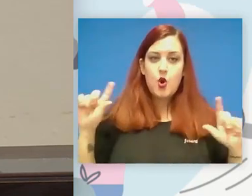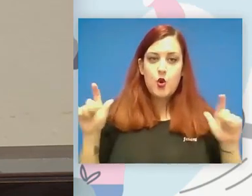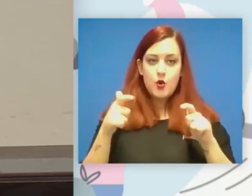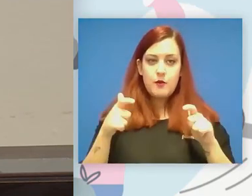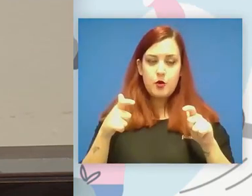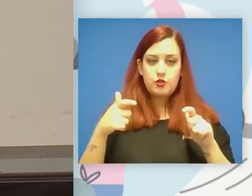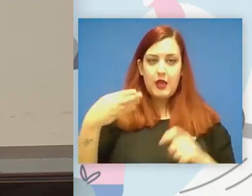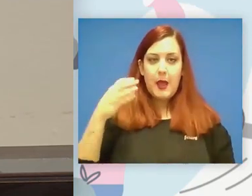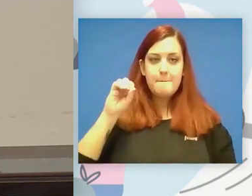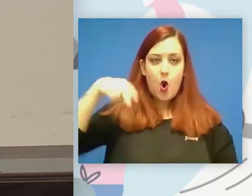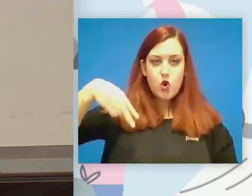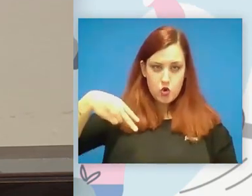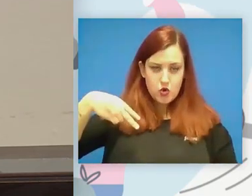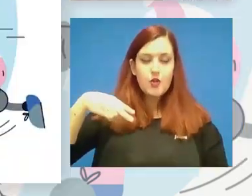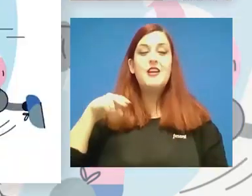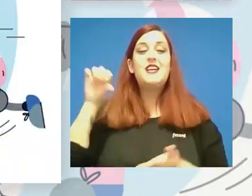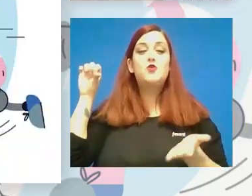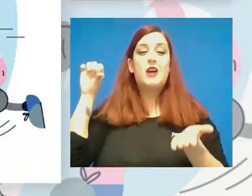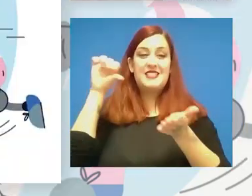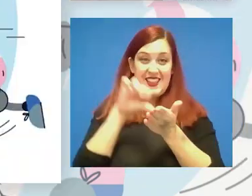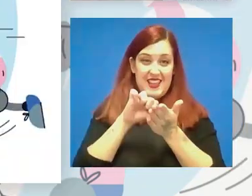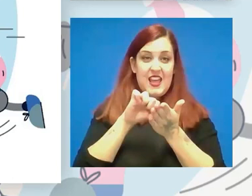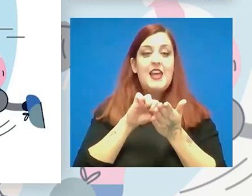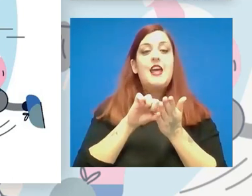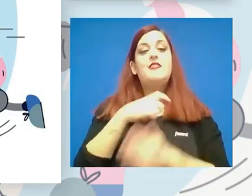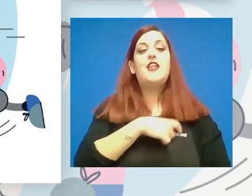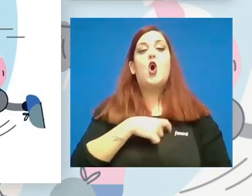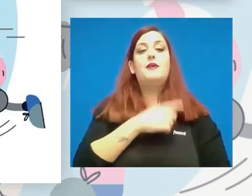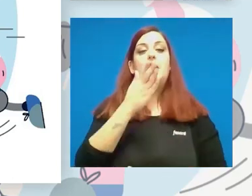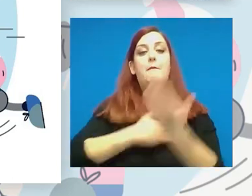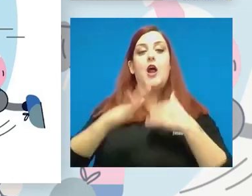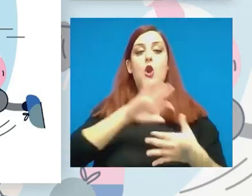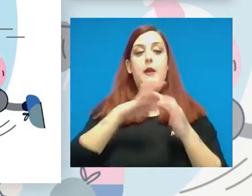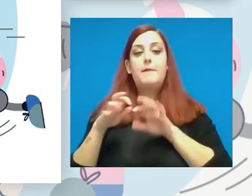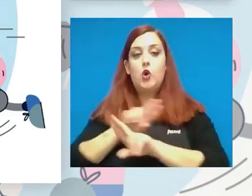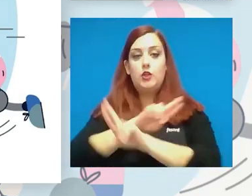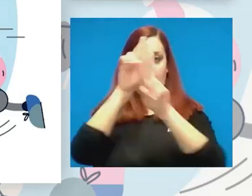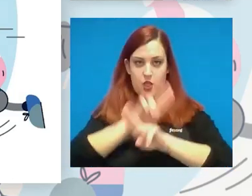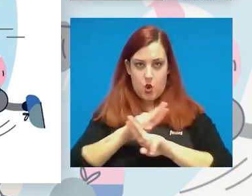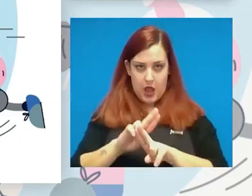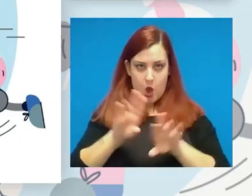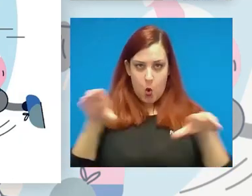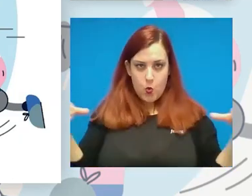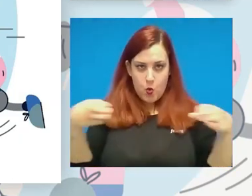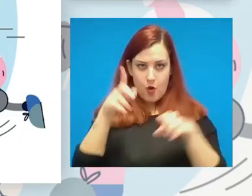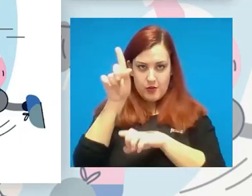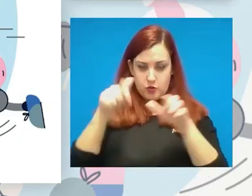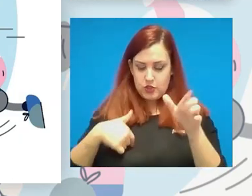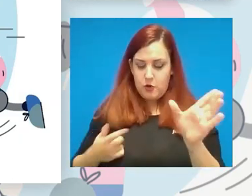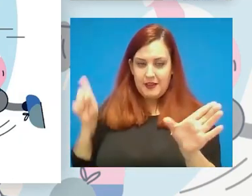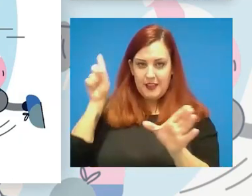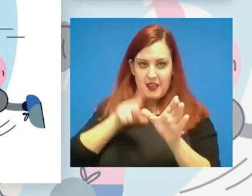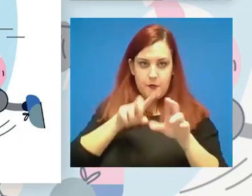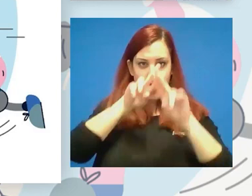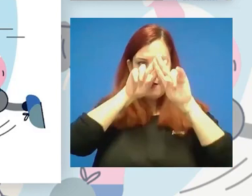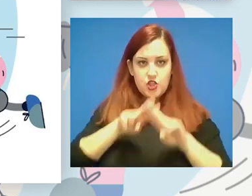es la sede del Comité Parámbico Internacional, un grupo de personas en las cuales estoy participando para la revisión del código